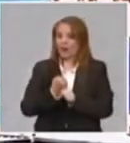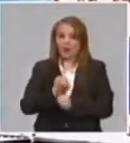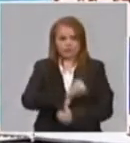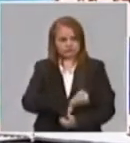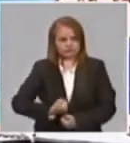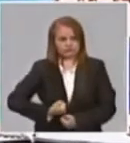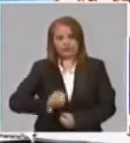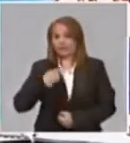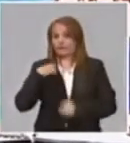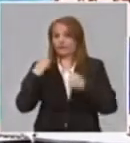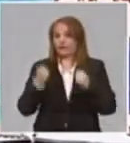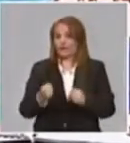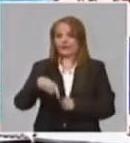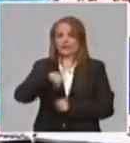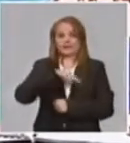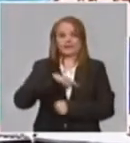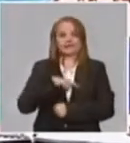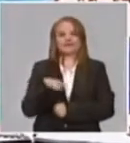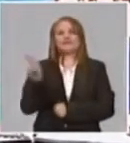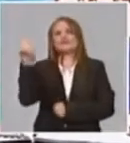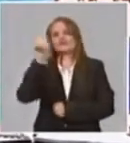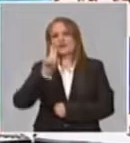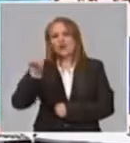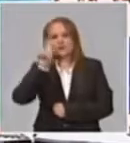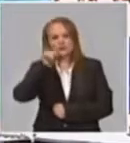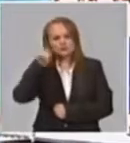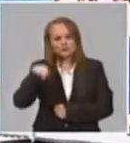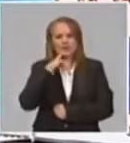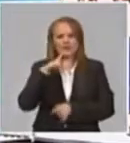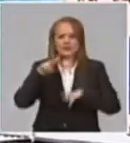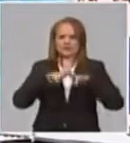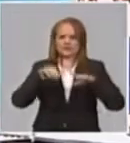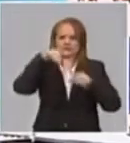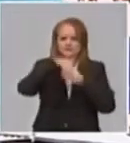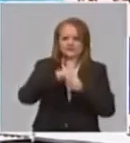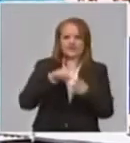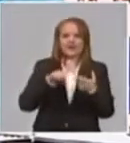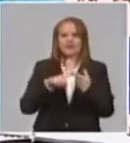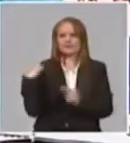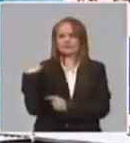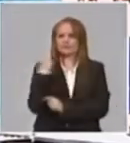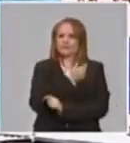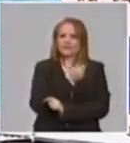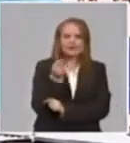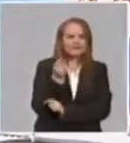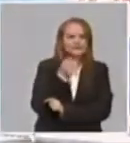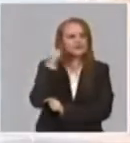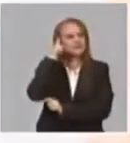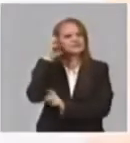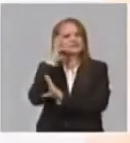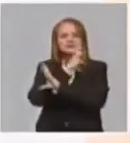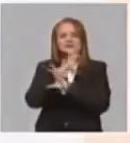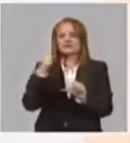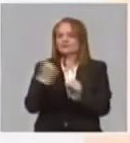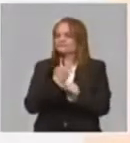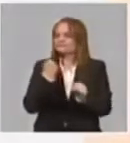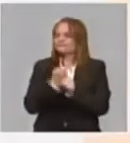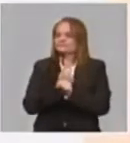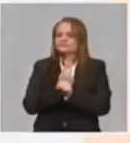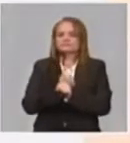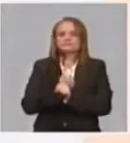facultades, los profesores, los maestros, los científicos, están trabajando fuertemente.